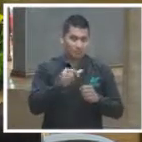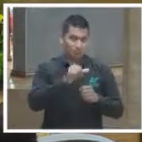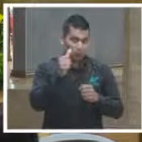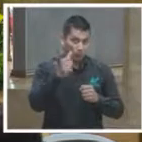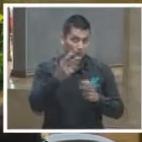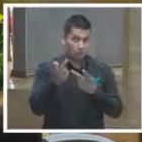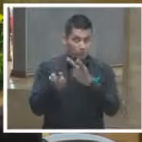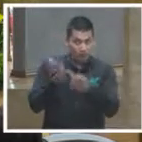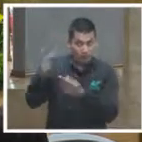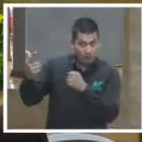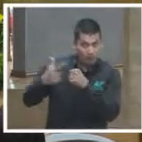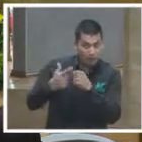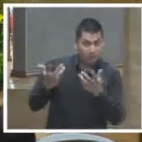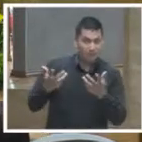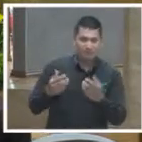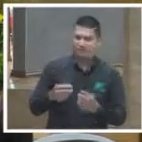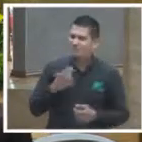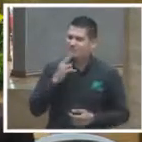Vamos a comer